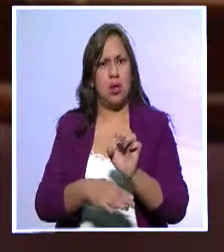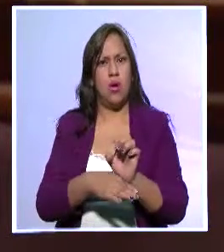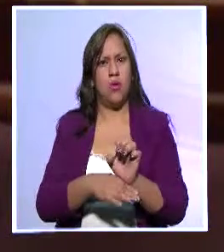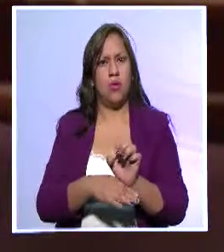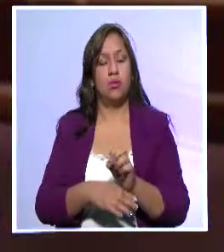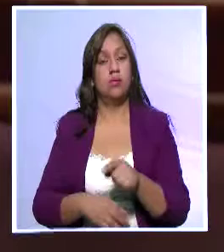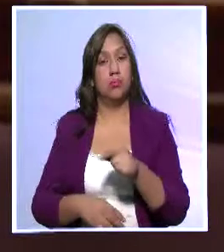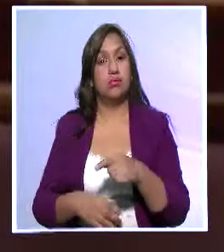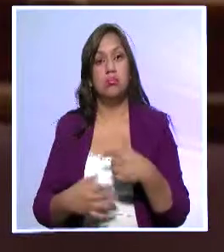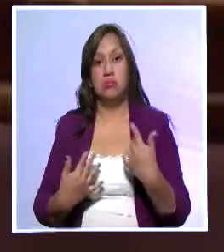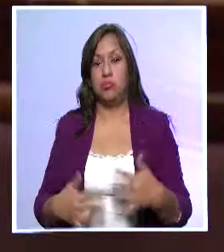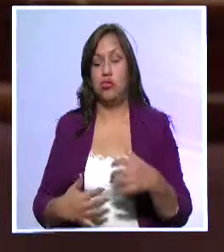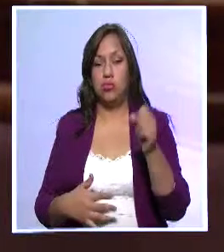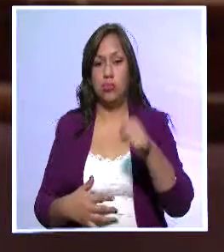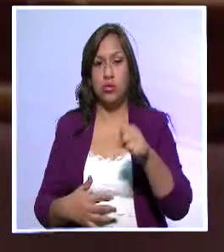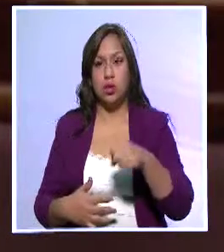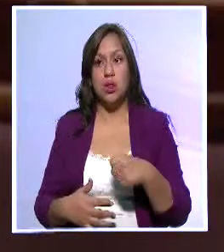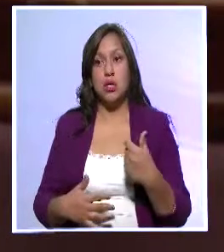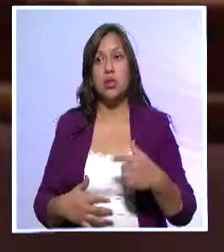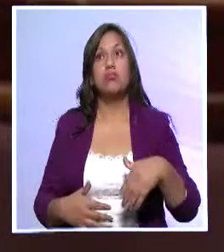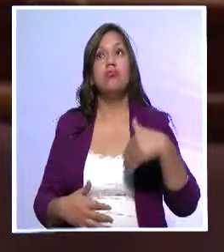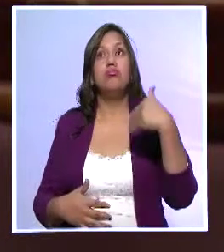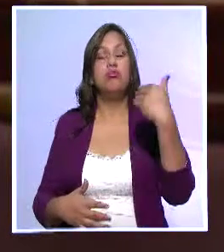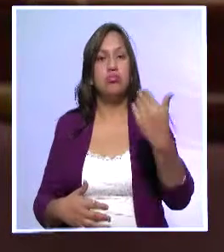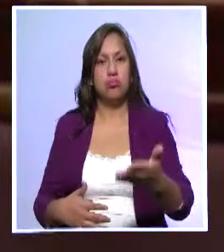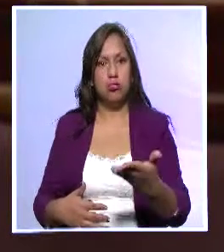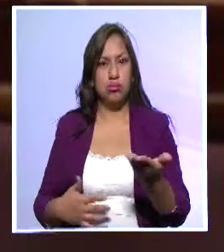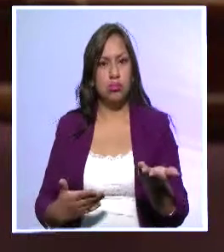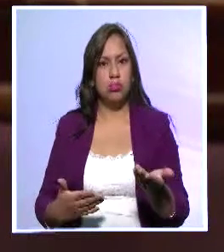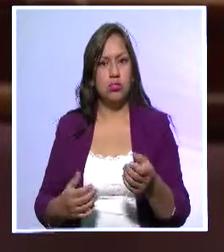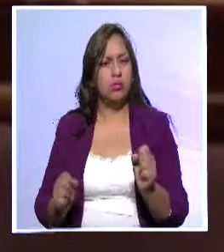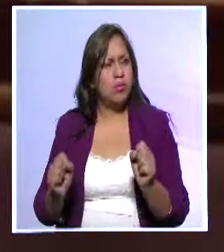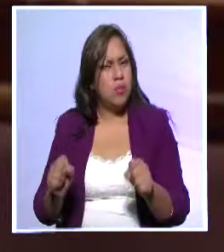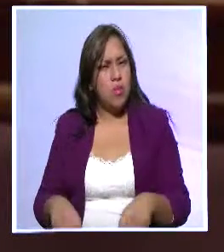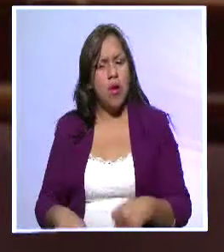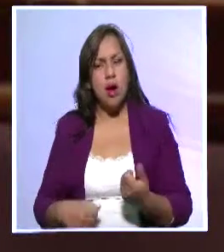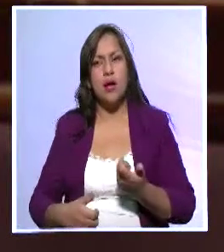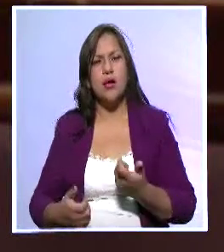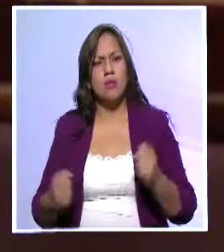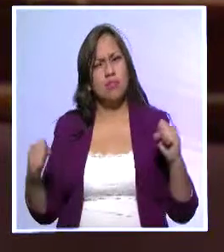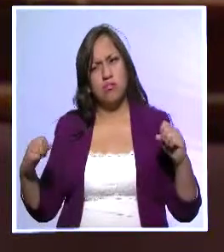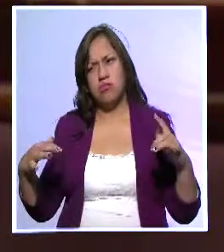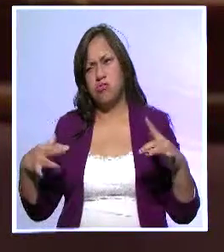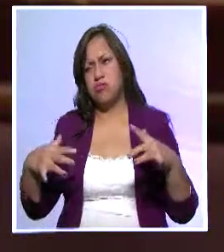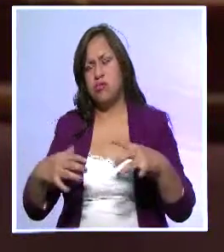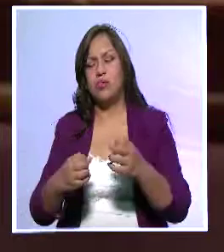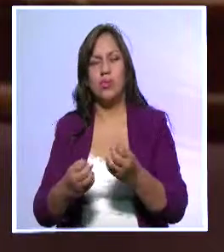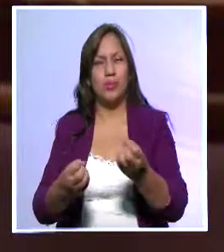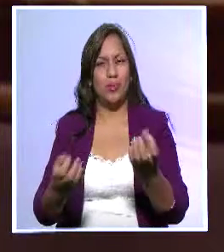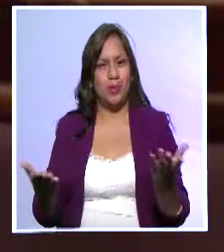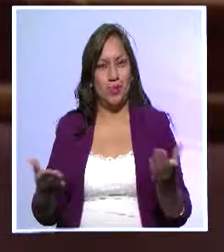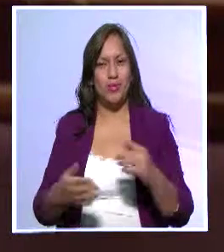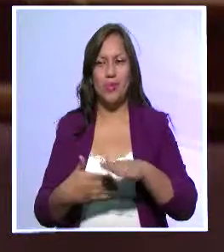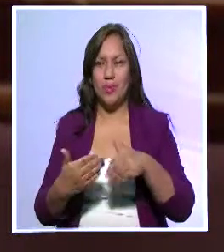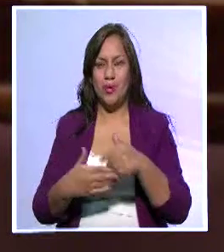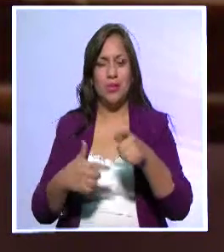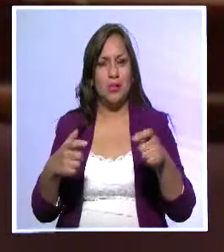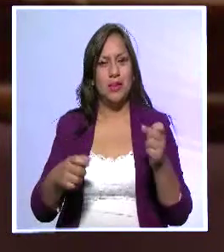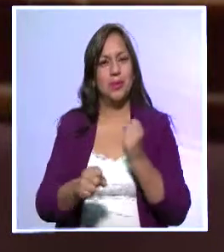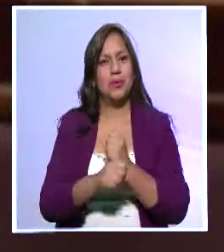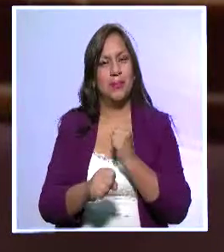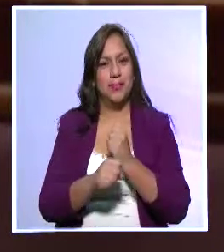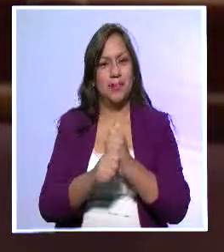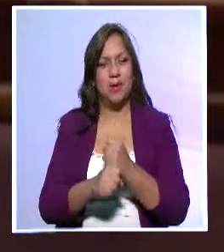aspiramos que en los próximos eventos que realicemos, también contar con una asistencia masiva de todas estas personas que trabajan de manera